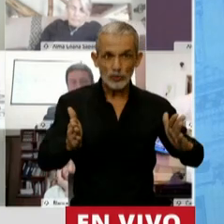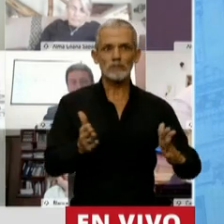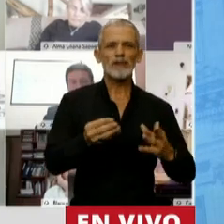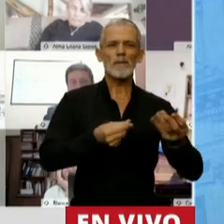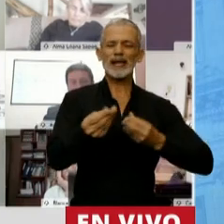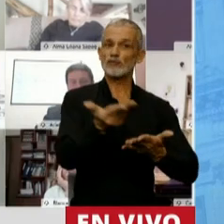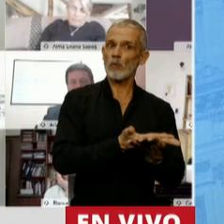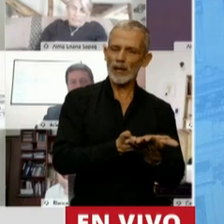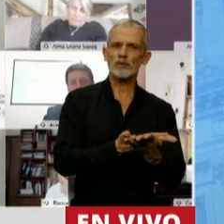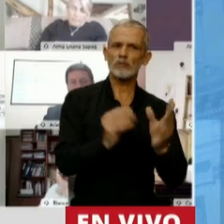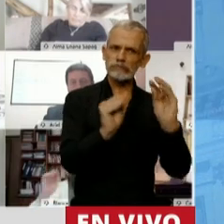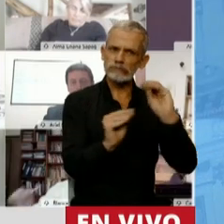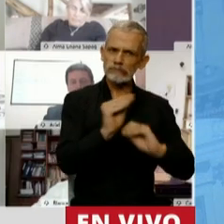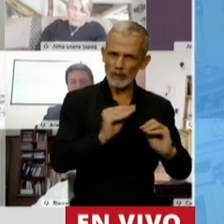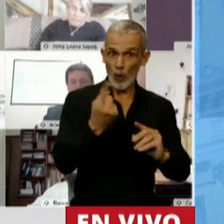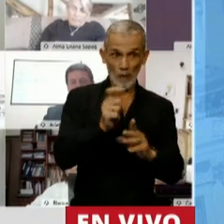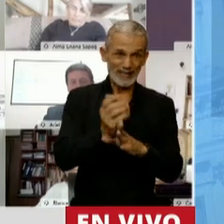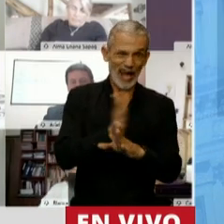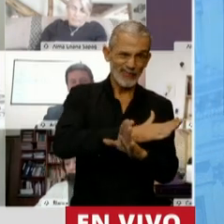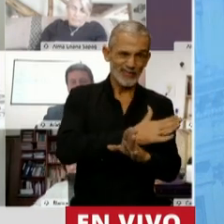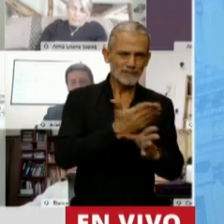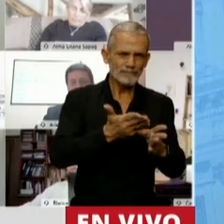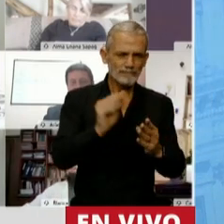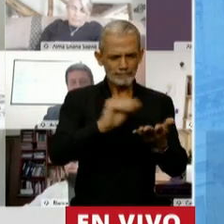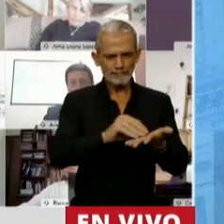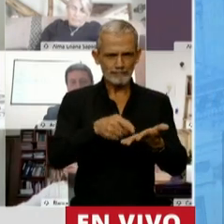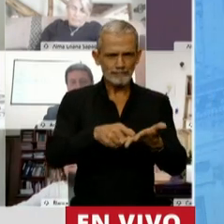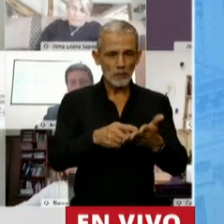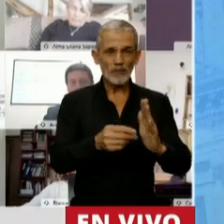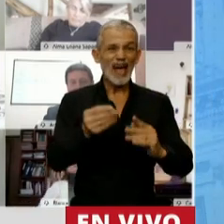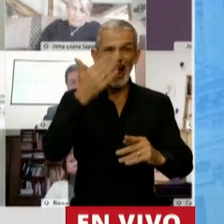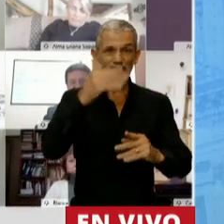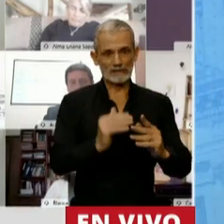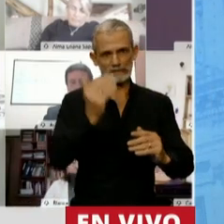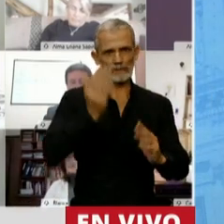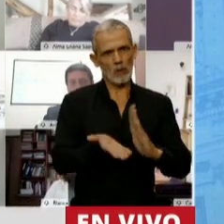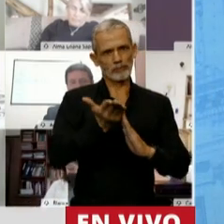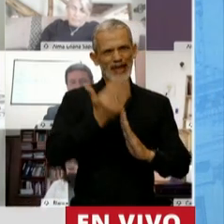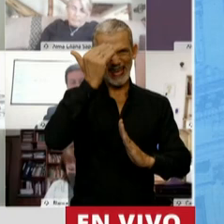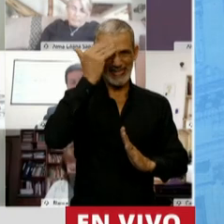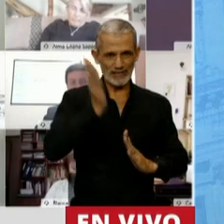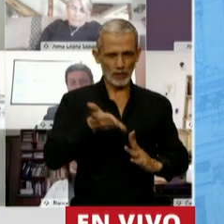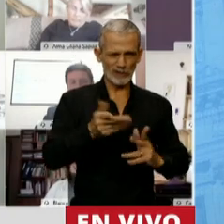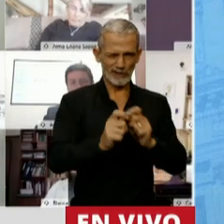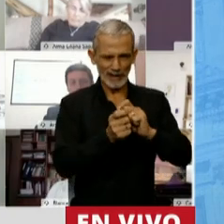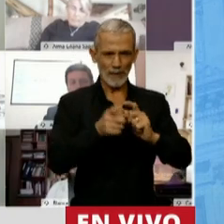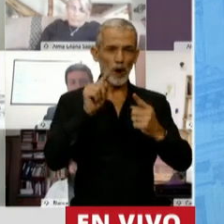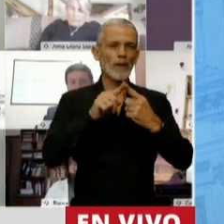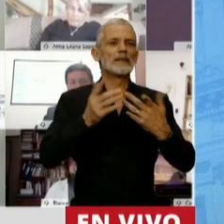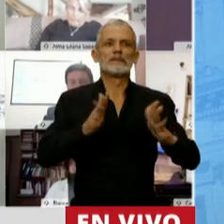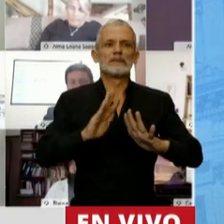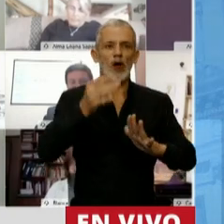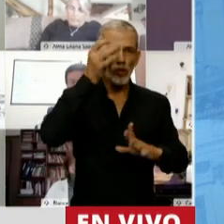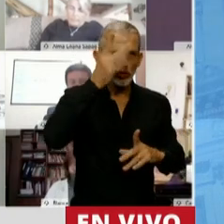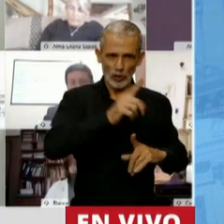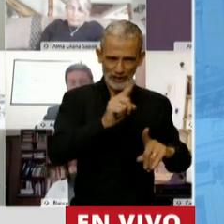el presupuesto elaborado un mes antes, la subieron al 15, modificaron las metas, dijeron que en